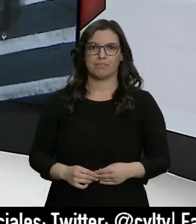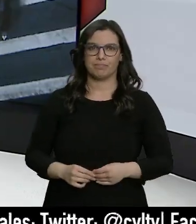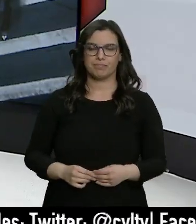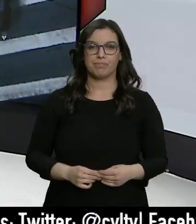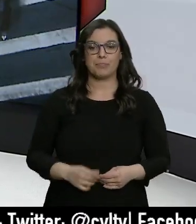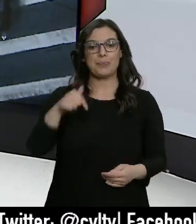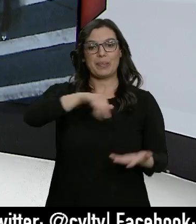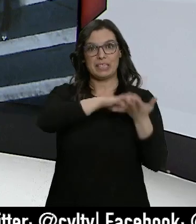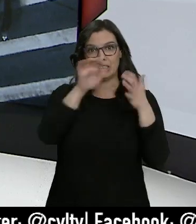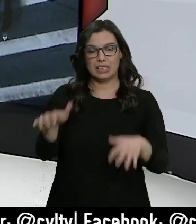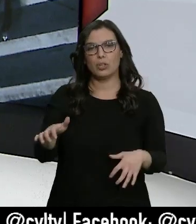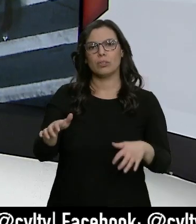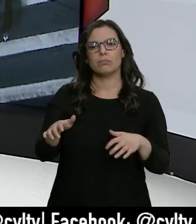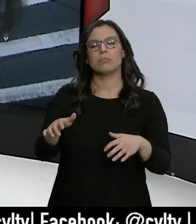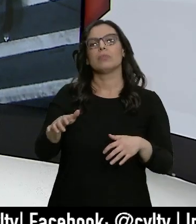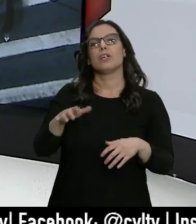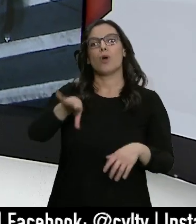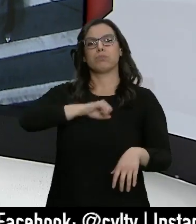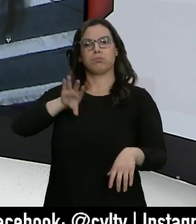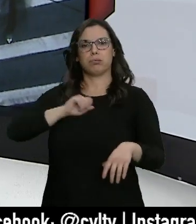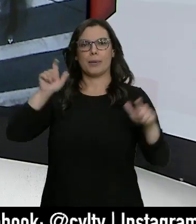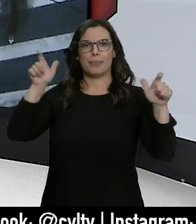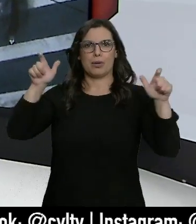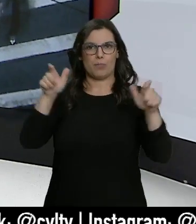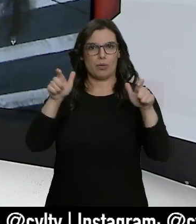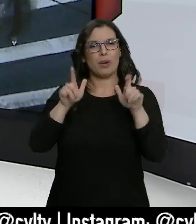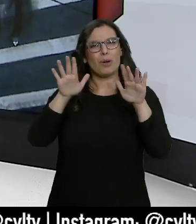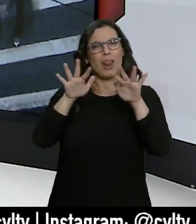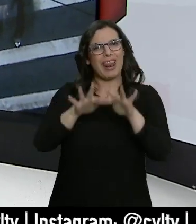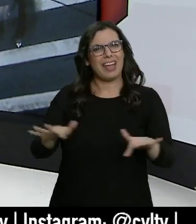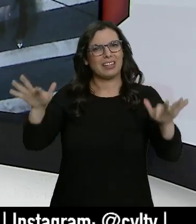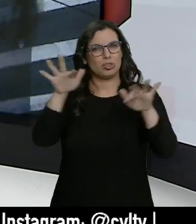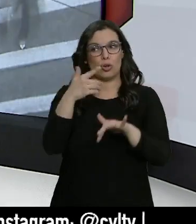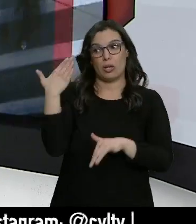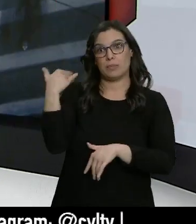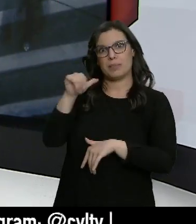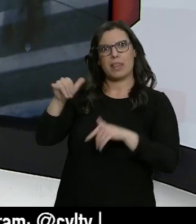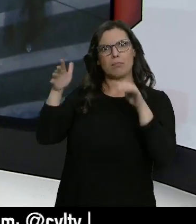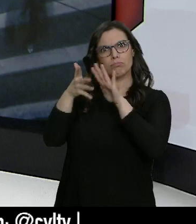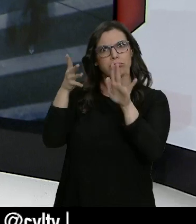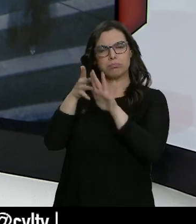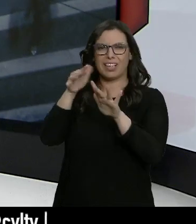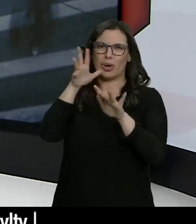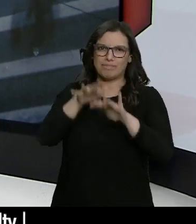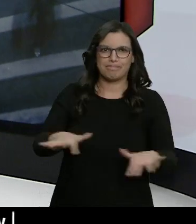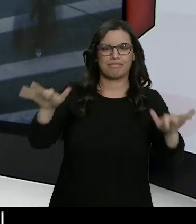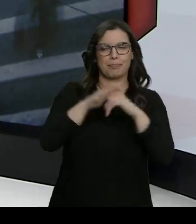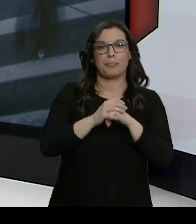En Castilla y León continúa el descenso de los contagios, aunque a menor velocidad que en la última semana. Se suman